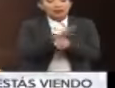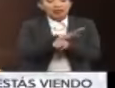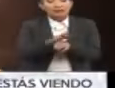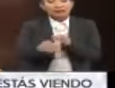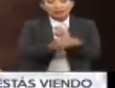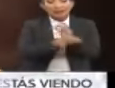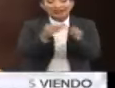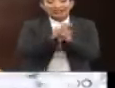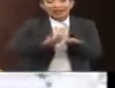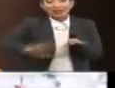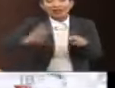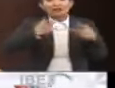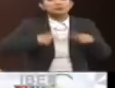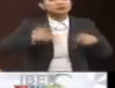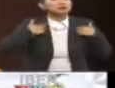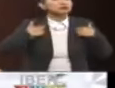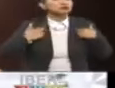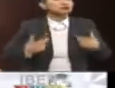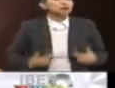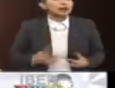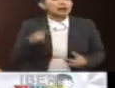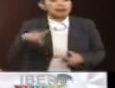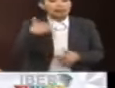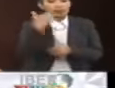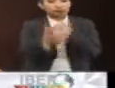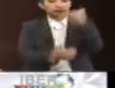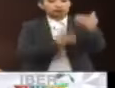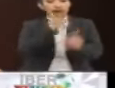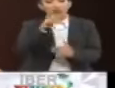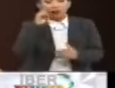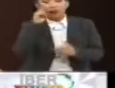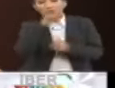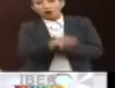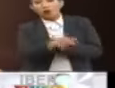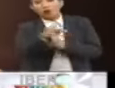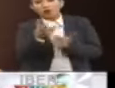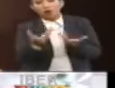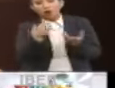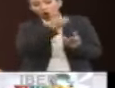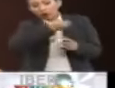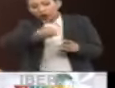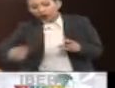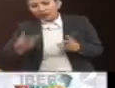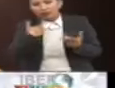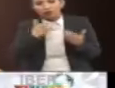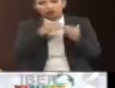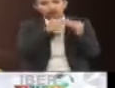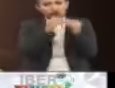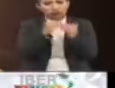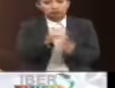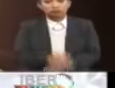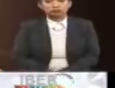material de la humanidad y en el progreso de formas de organización democrática.